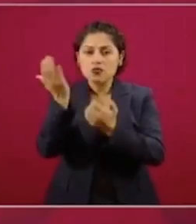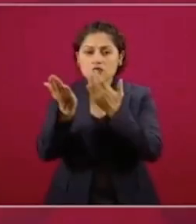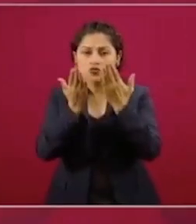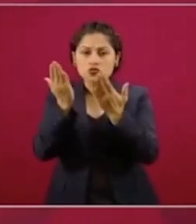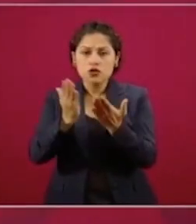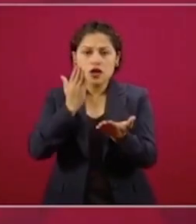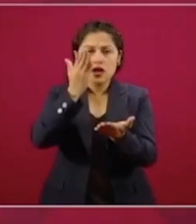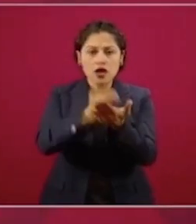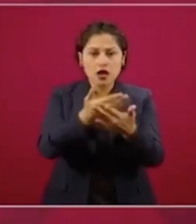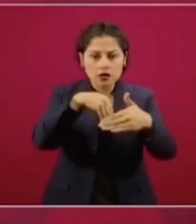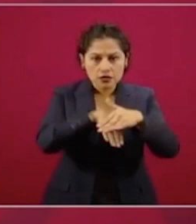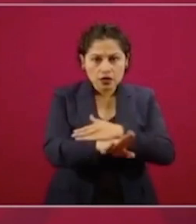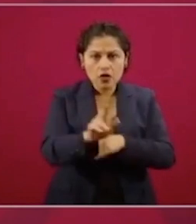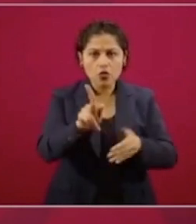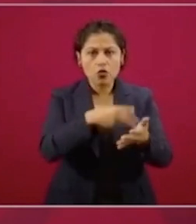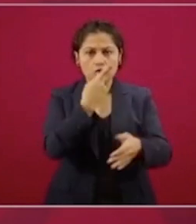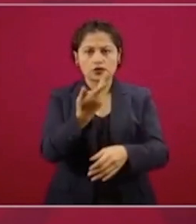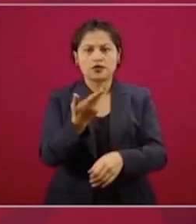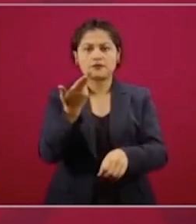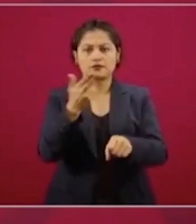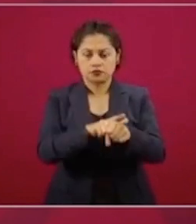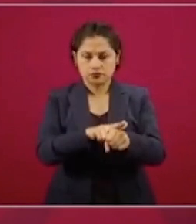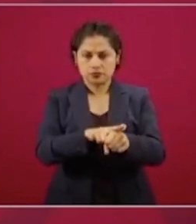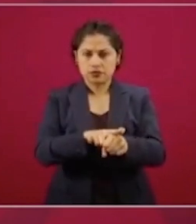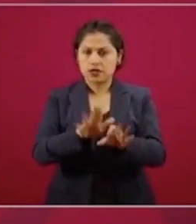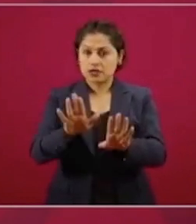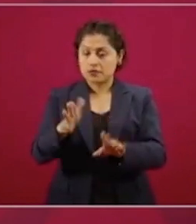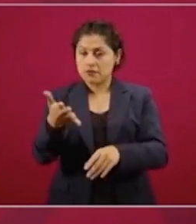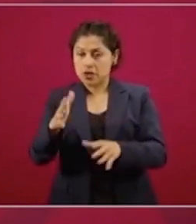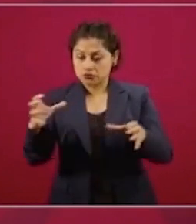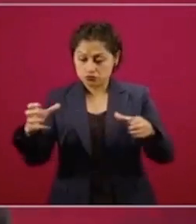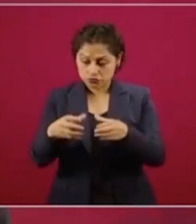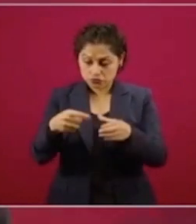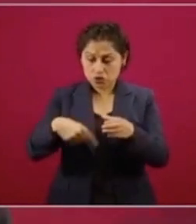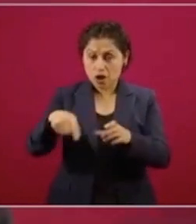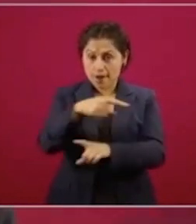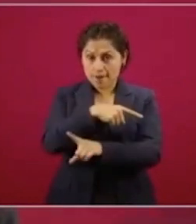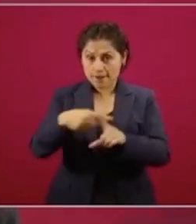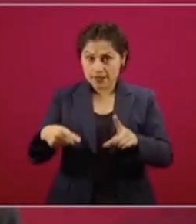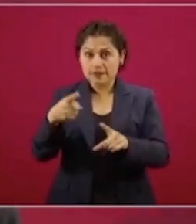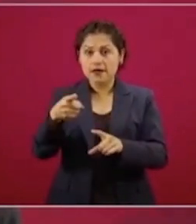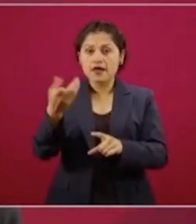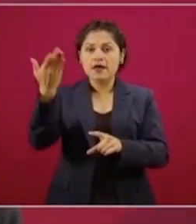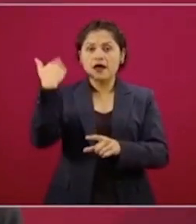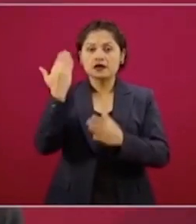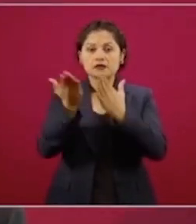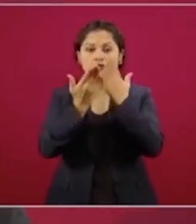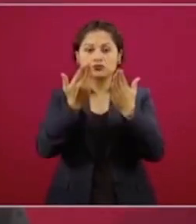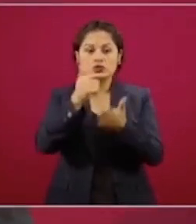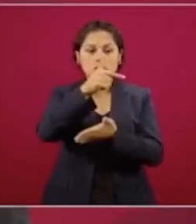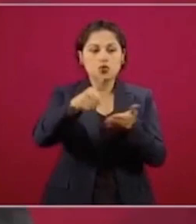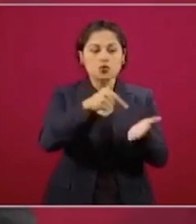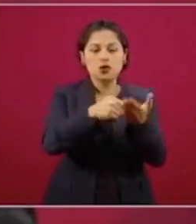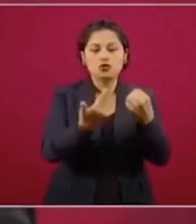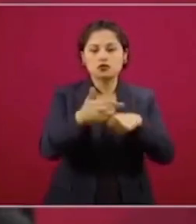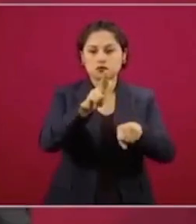Un número muy importante, probablemente la mitad, estaban en hospitales COVID. Entonces, tenemos que reorganizar toda esa